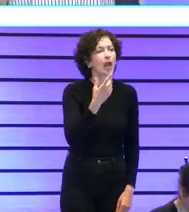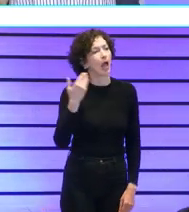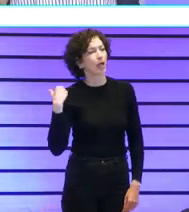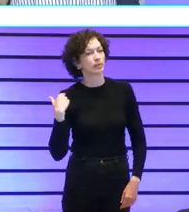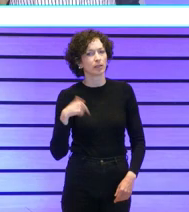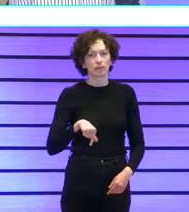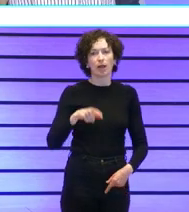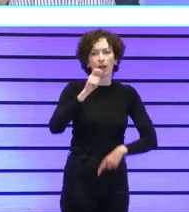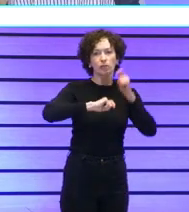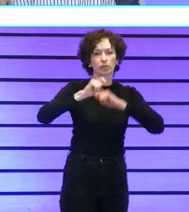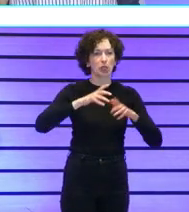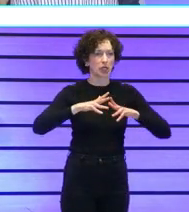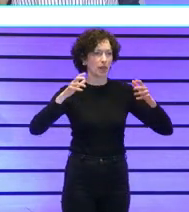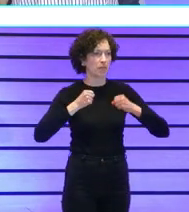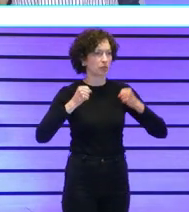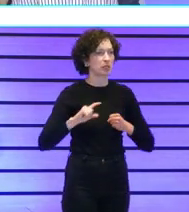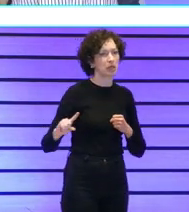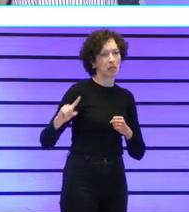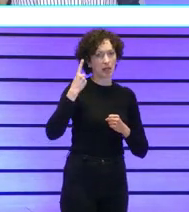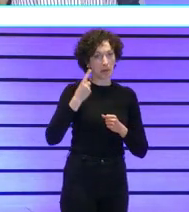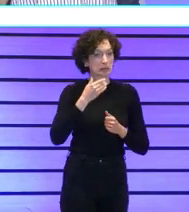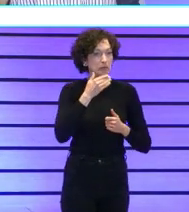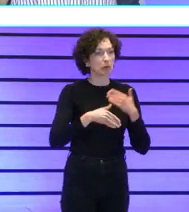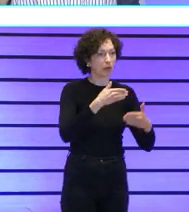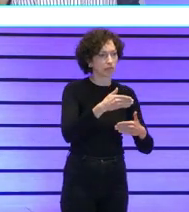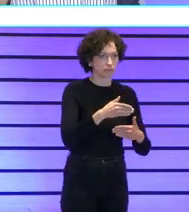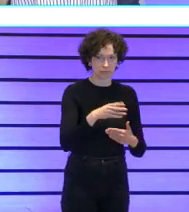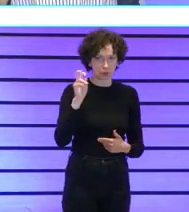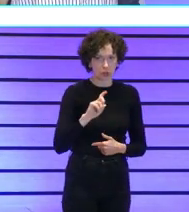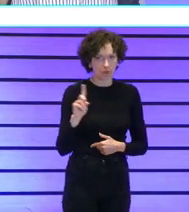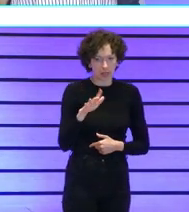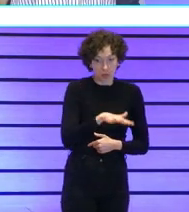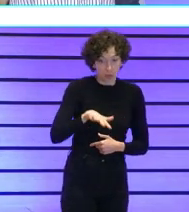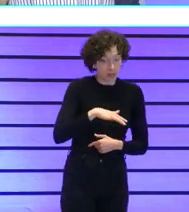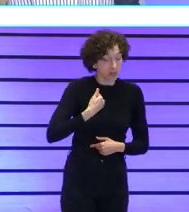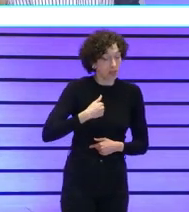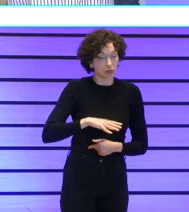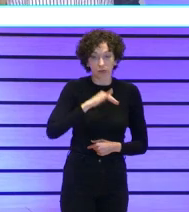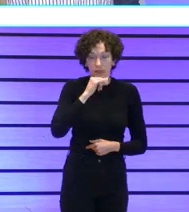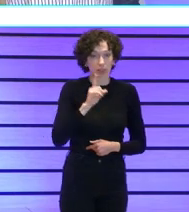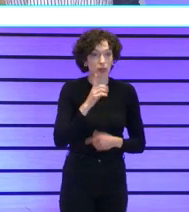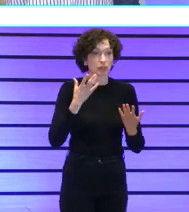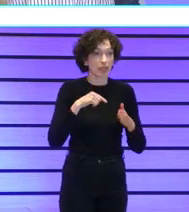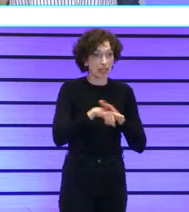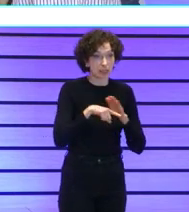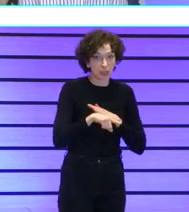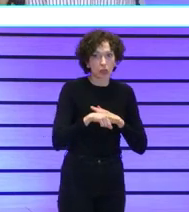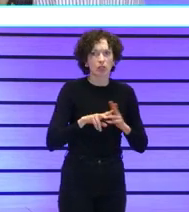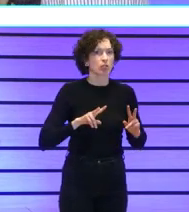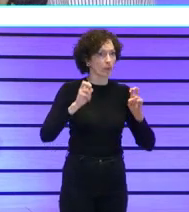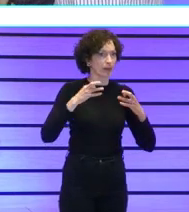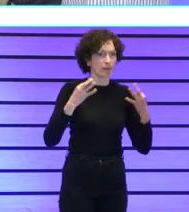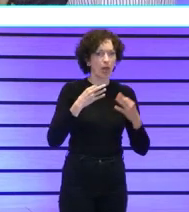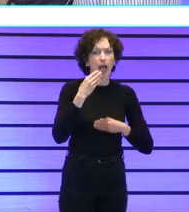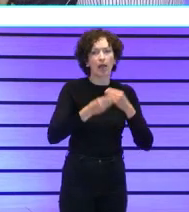pues ya no vale por lo menos en nuestro territorio esto ya no es suficiente y tenemos que innovar también en la gestión y para no hacerlo de cualquier manera y